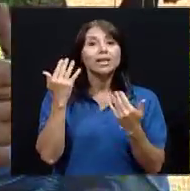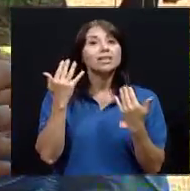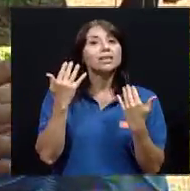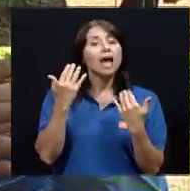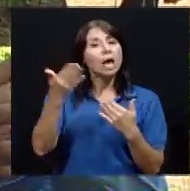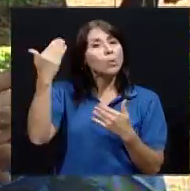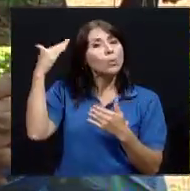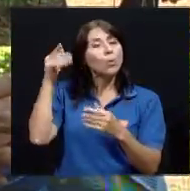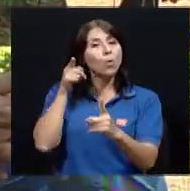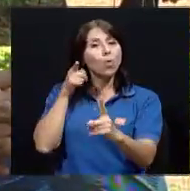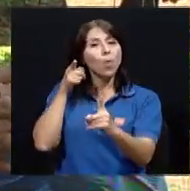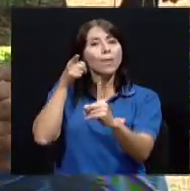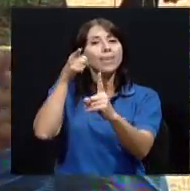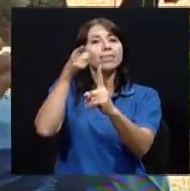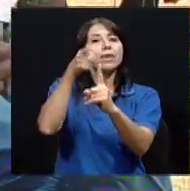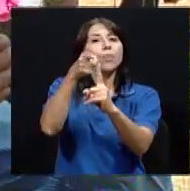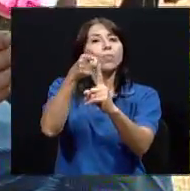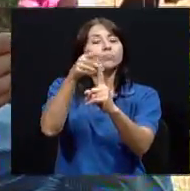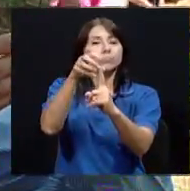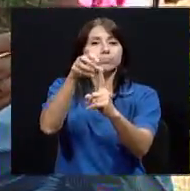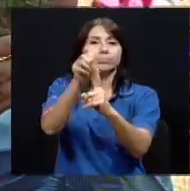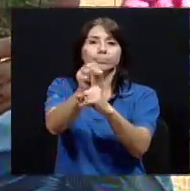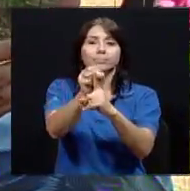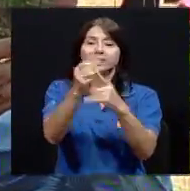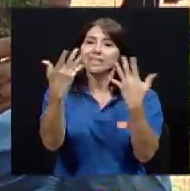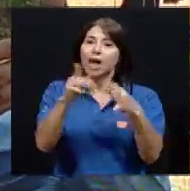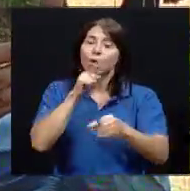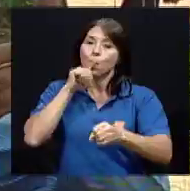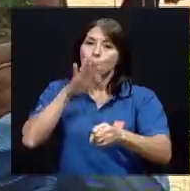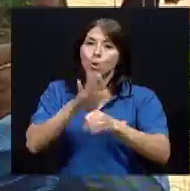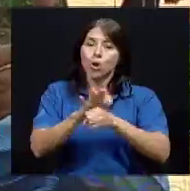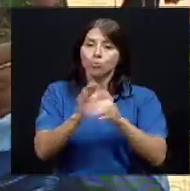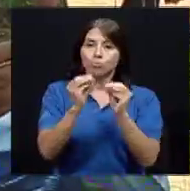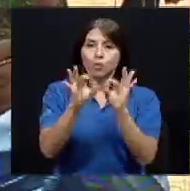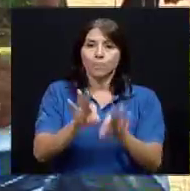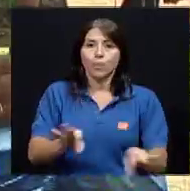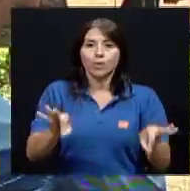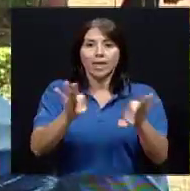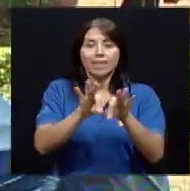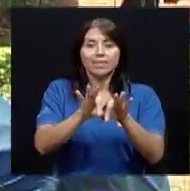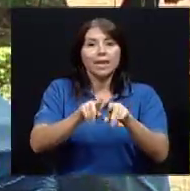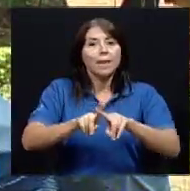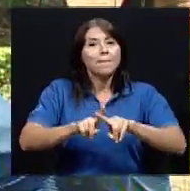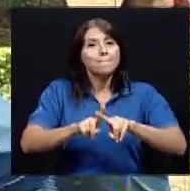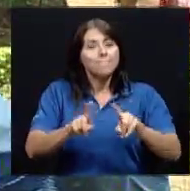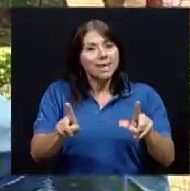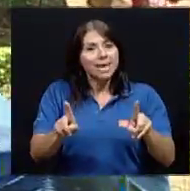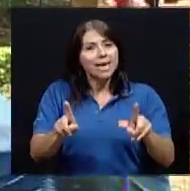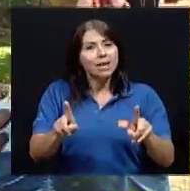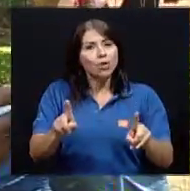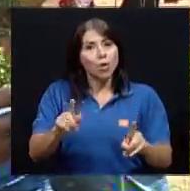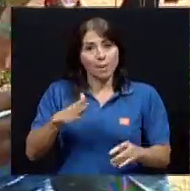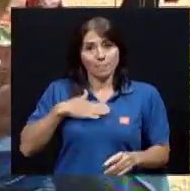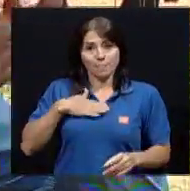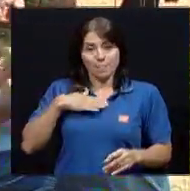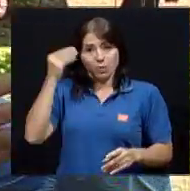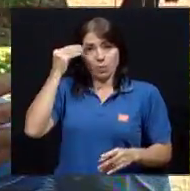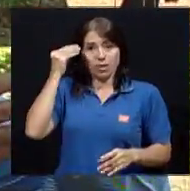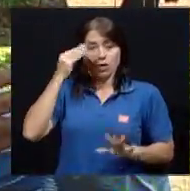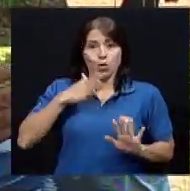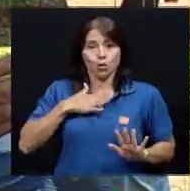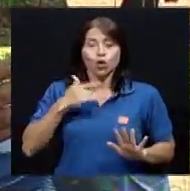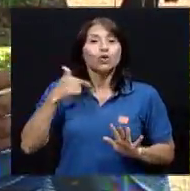objetivo muy importante, pero que finalmente no ha interpretado, siento yo, y eso es mi parecer,